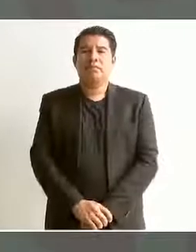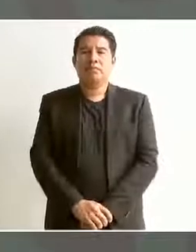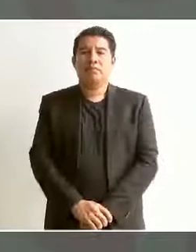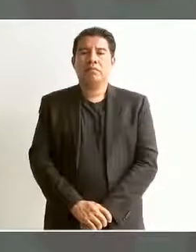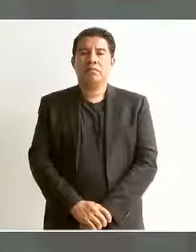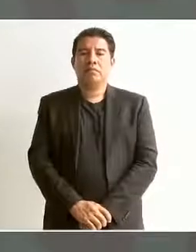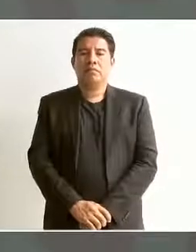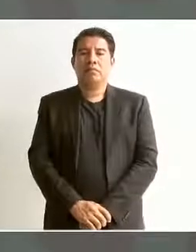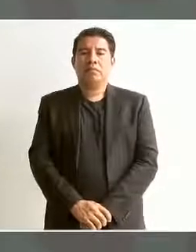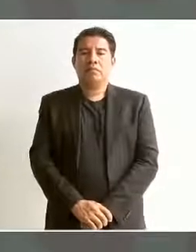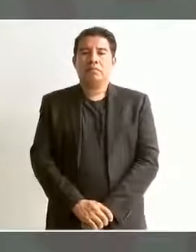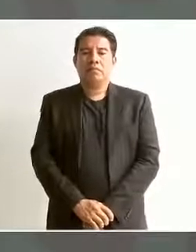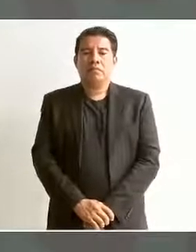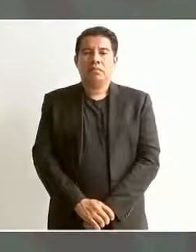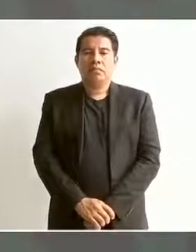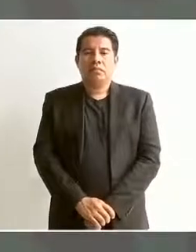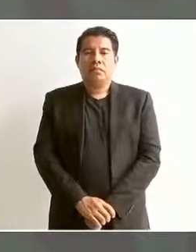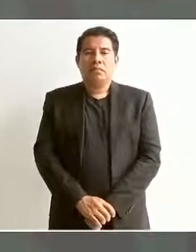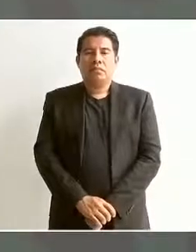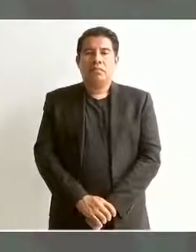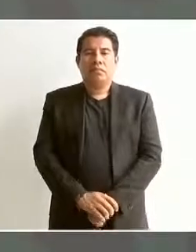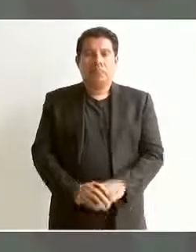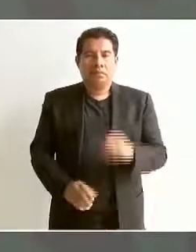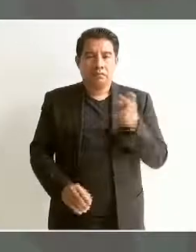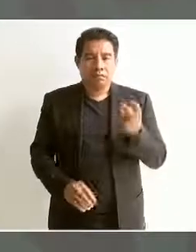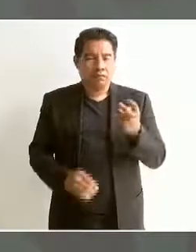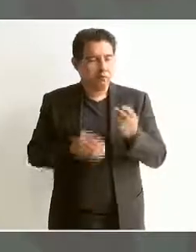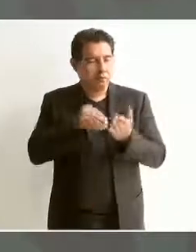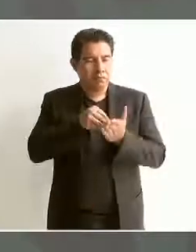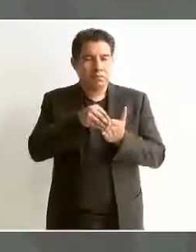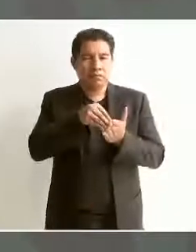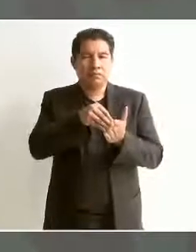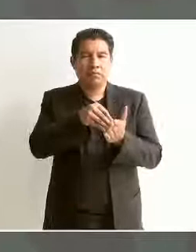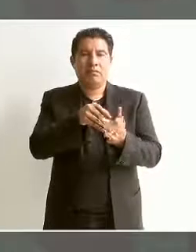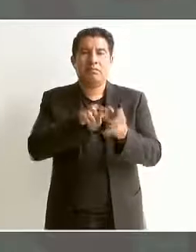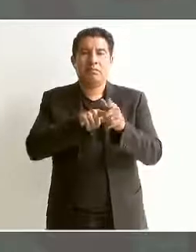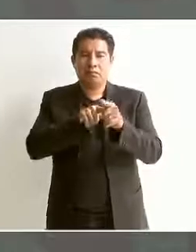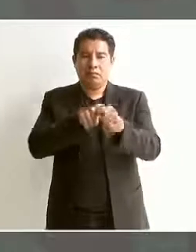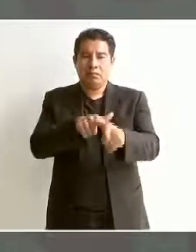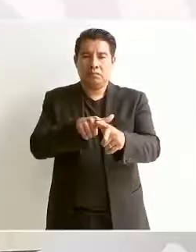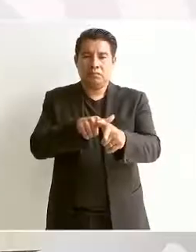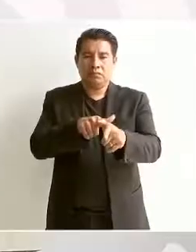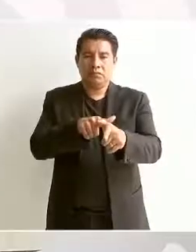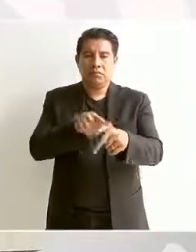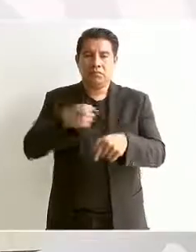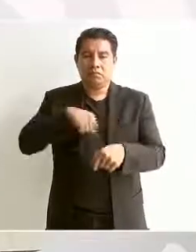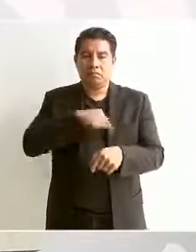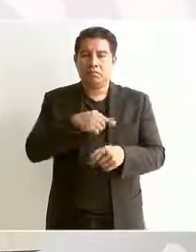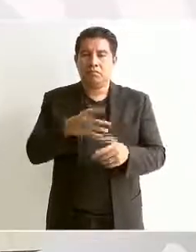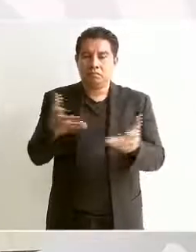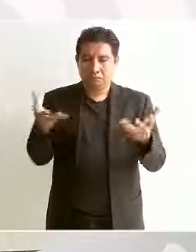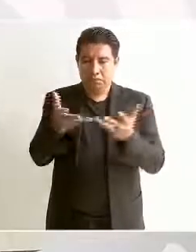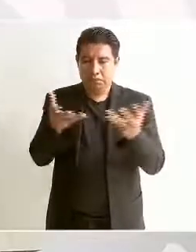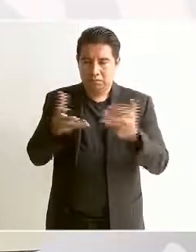Por eso debemos de continuar con esta labor